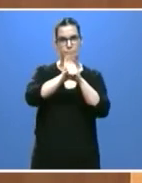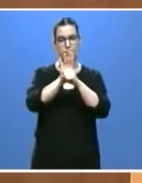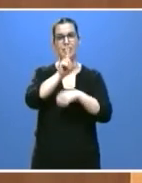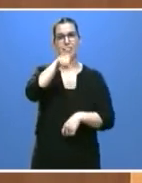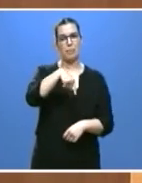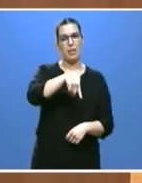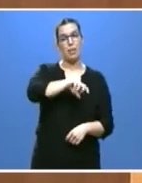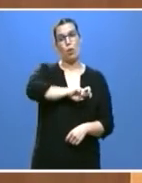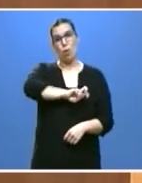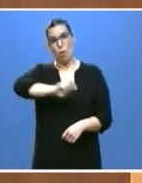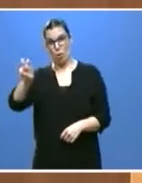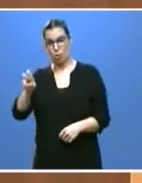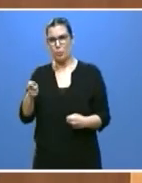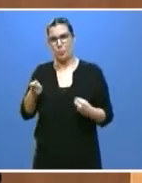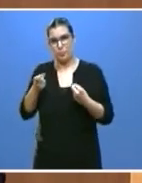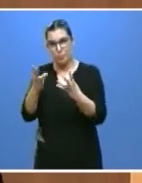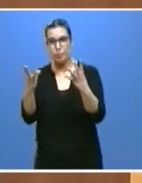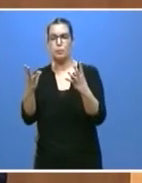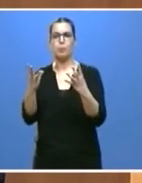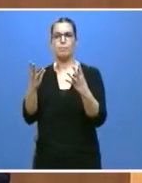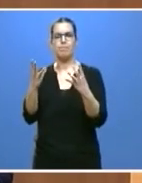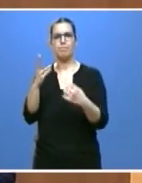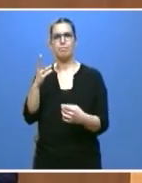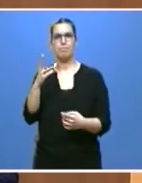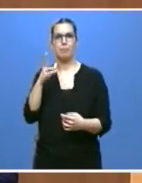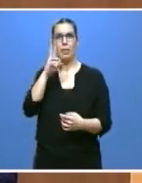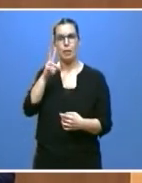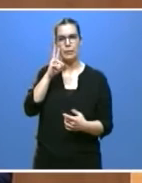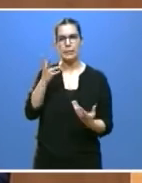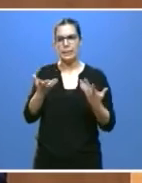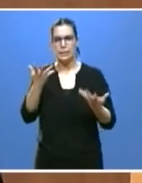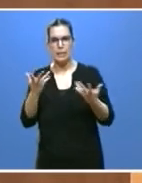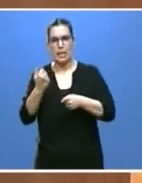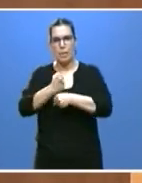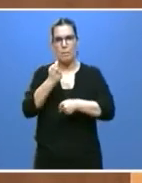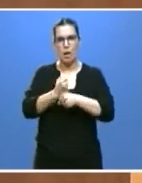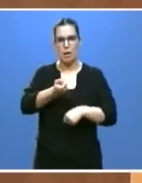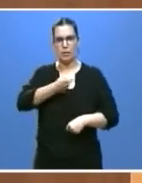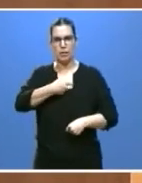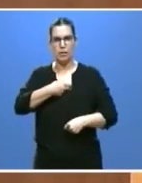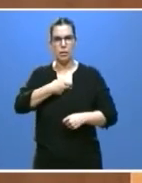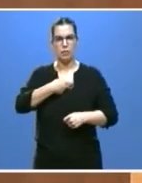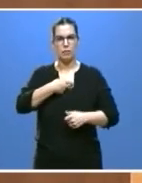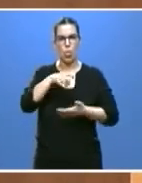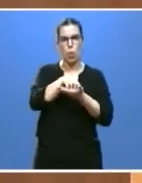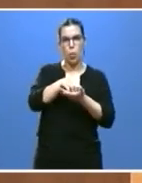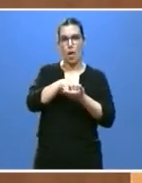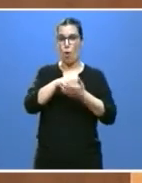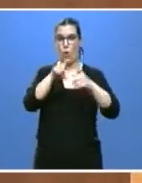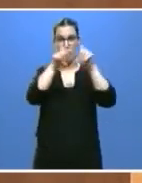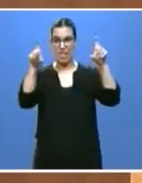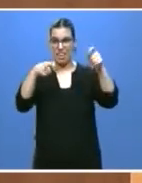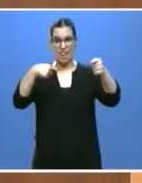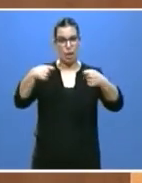perdido o han visto peligrar su empleo y también su negocio o su empresa en estas